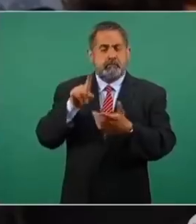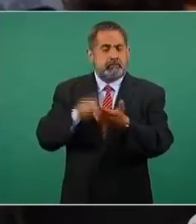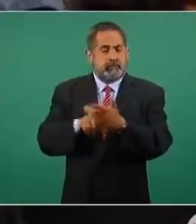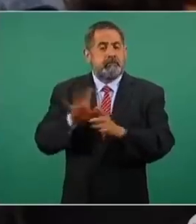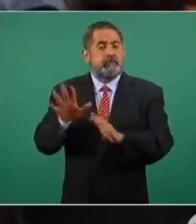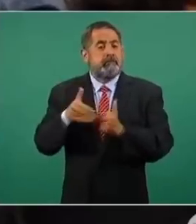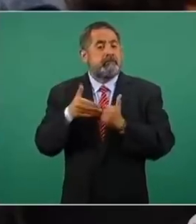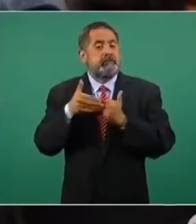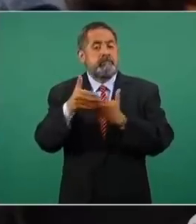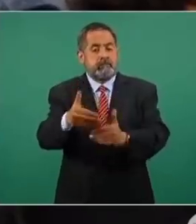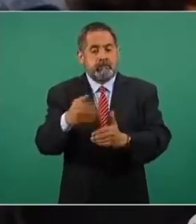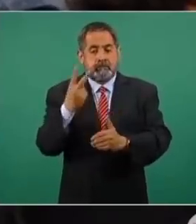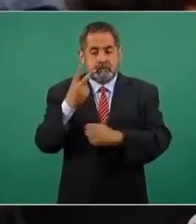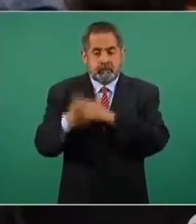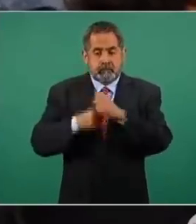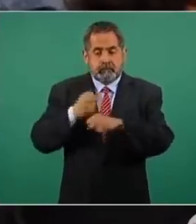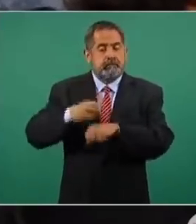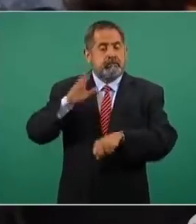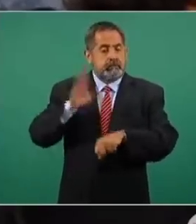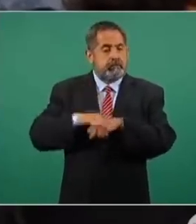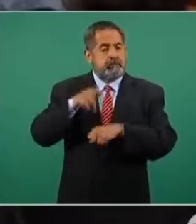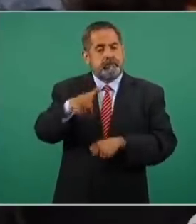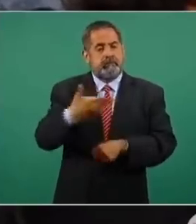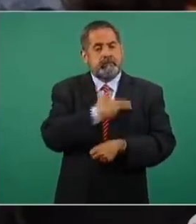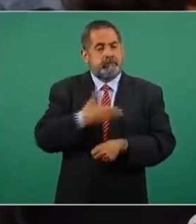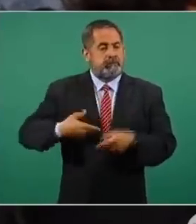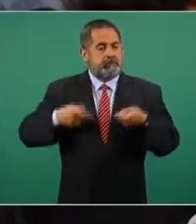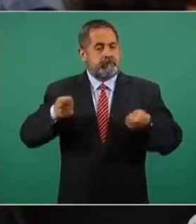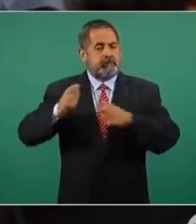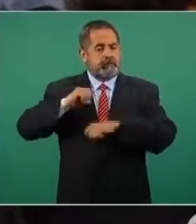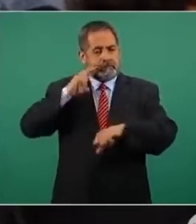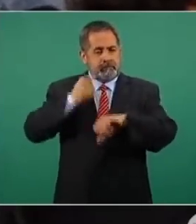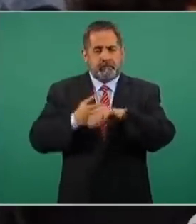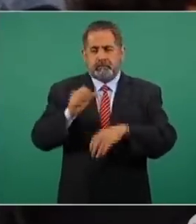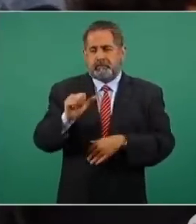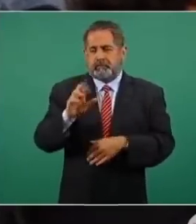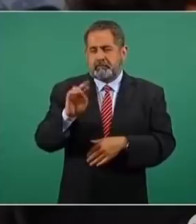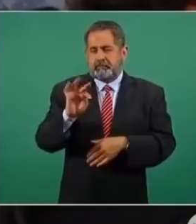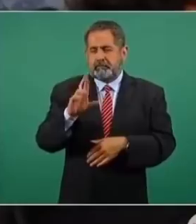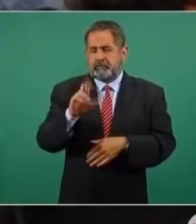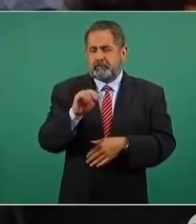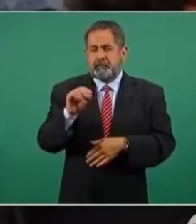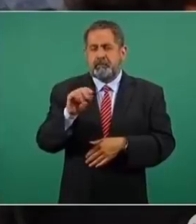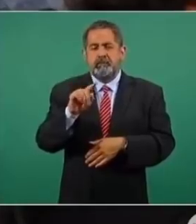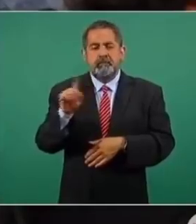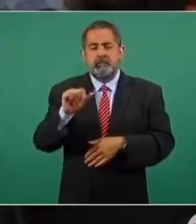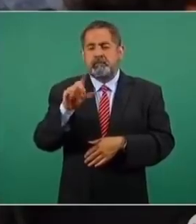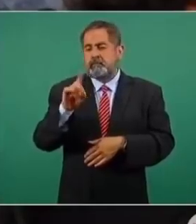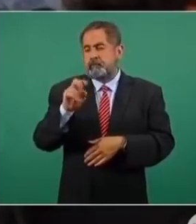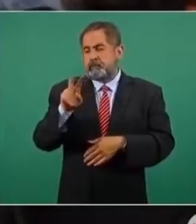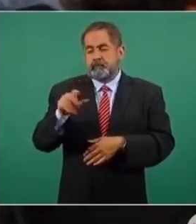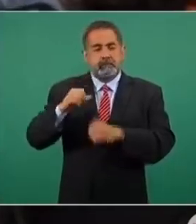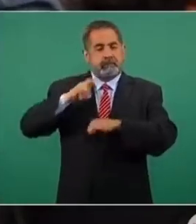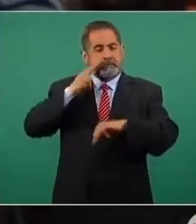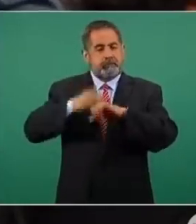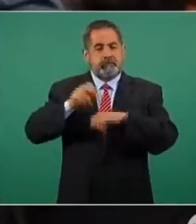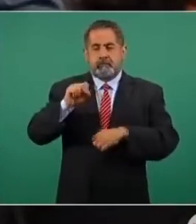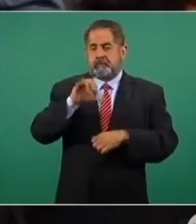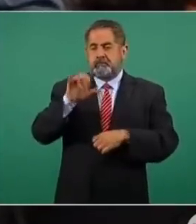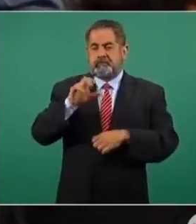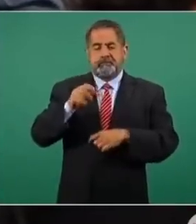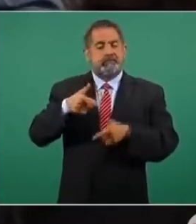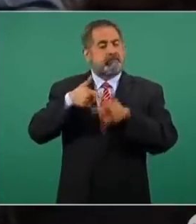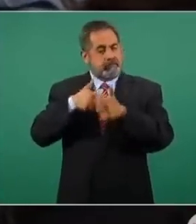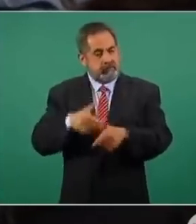con la cual se amplía a dos años más la presidencia del ministro Arturo Saldívar frente a la Suprema Corte de Justicia. ¿Qué